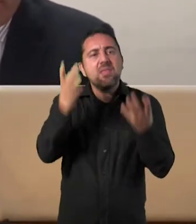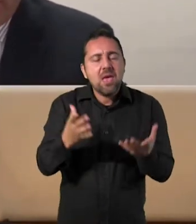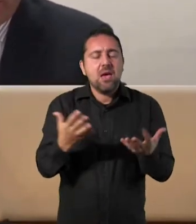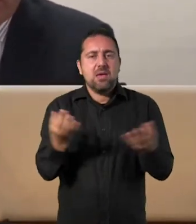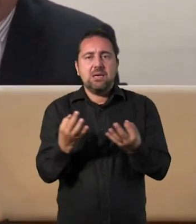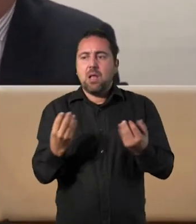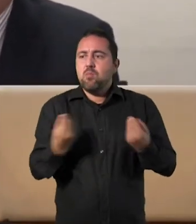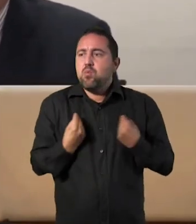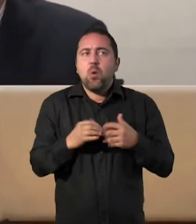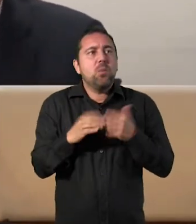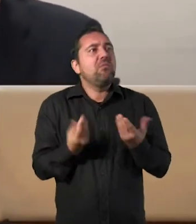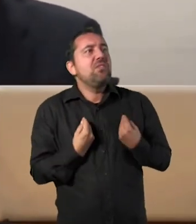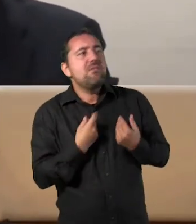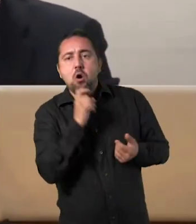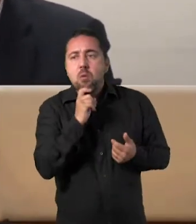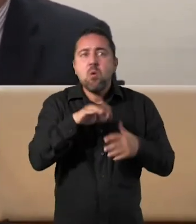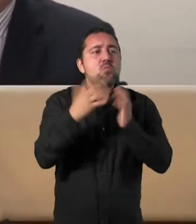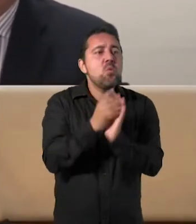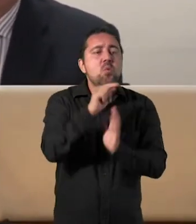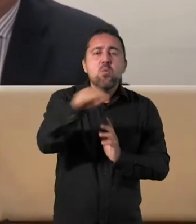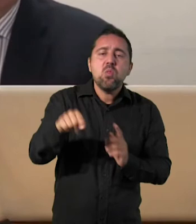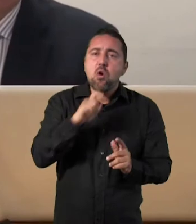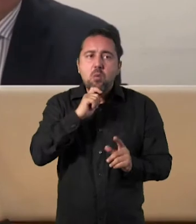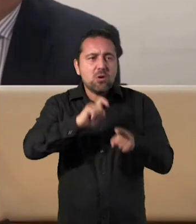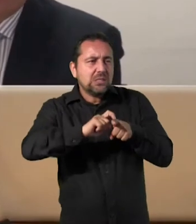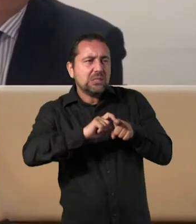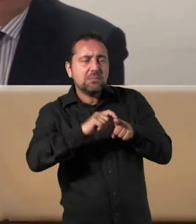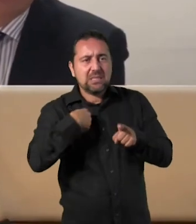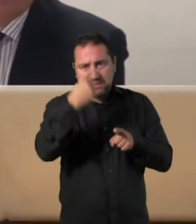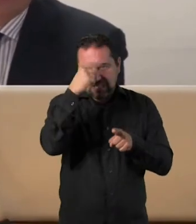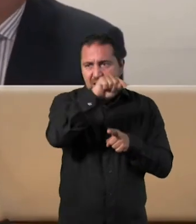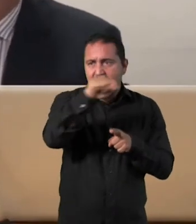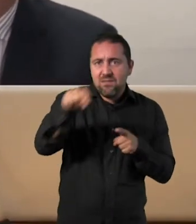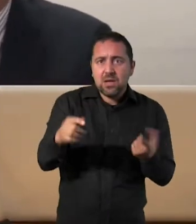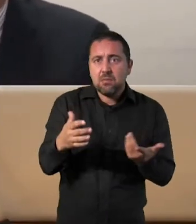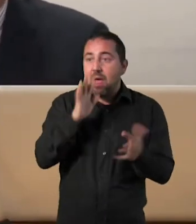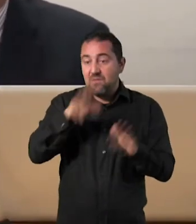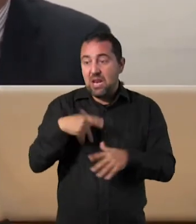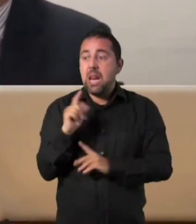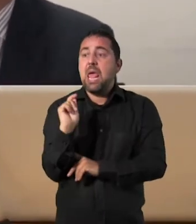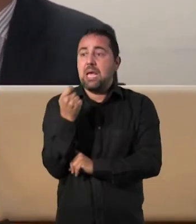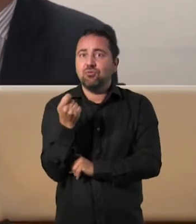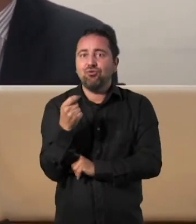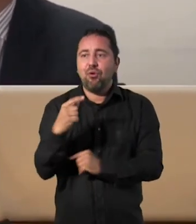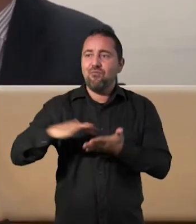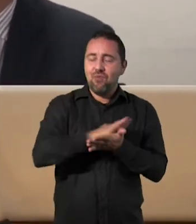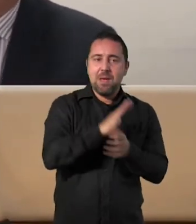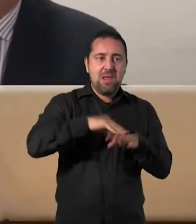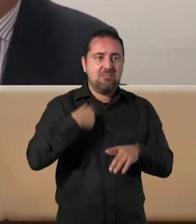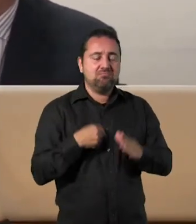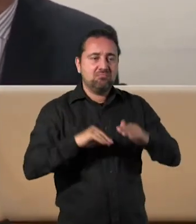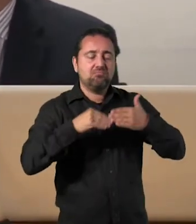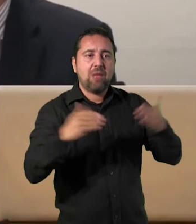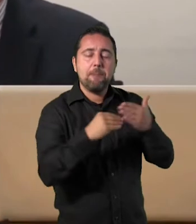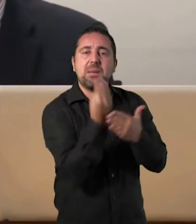el sitio como emprendedores. Ese pensamiento estratégico nos va a llevar a entender esas oportunidades, a pensar,